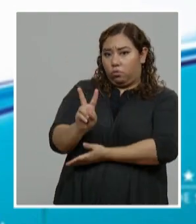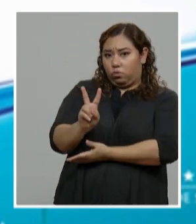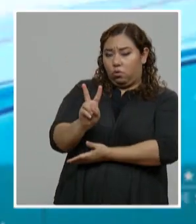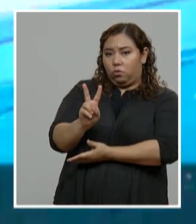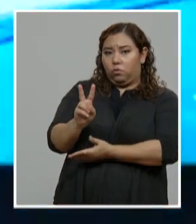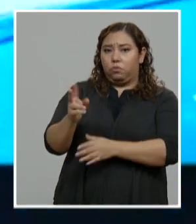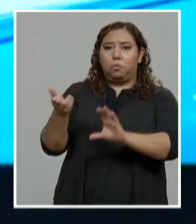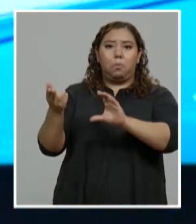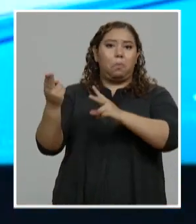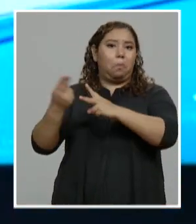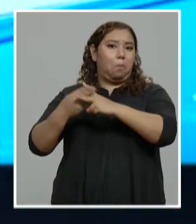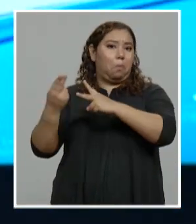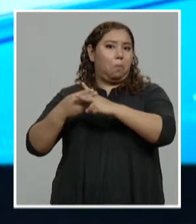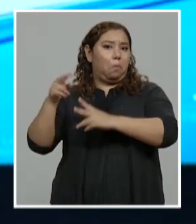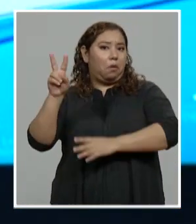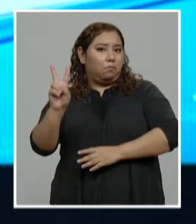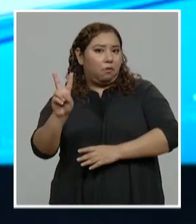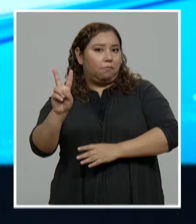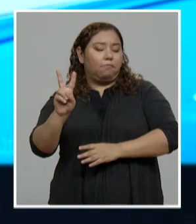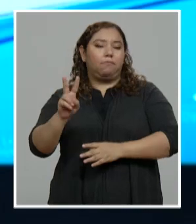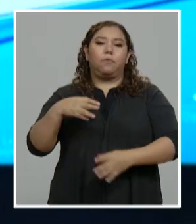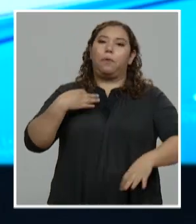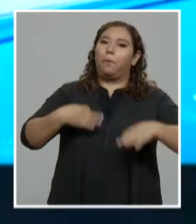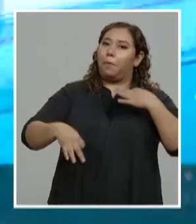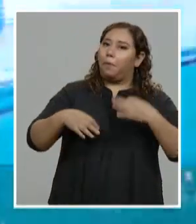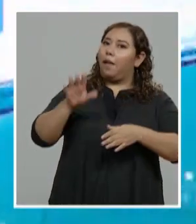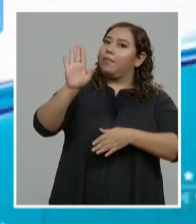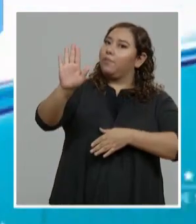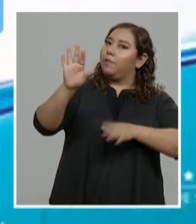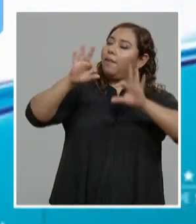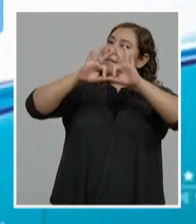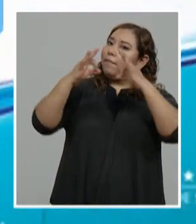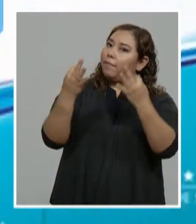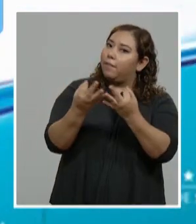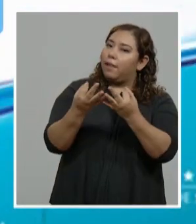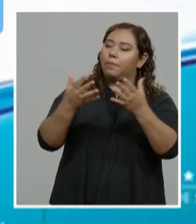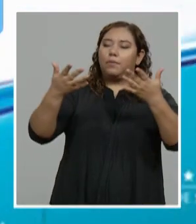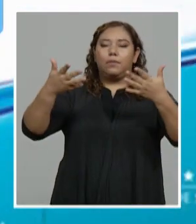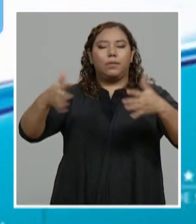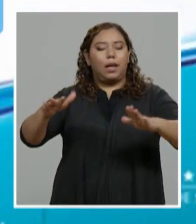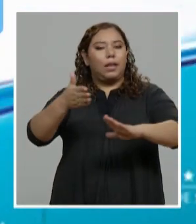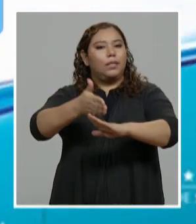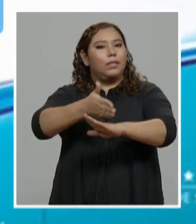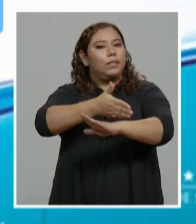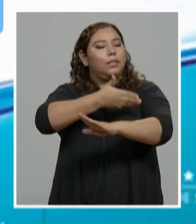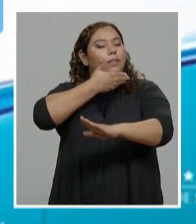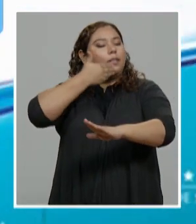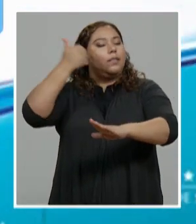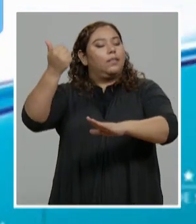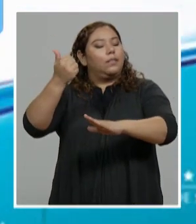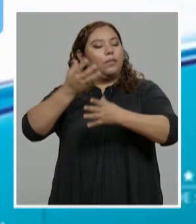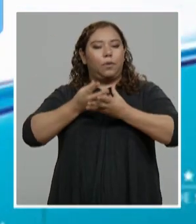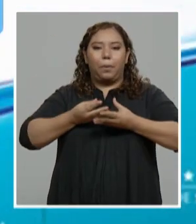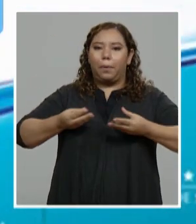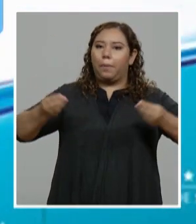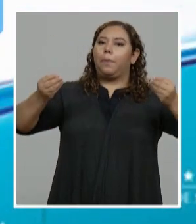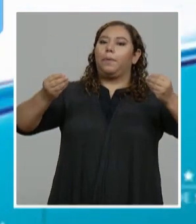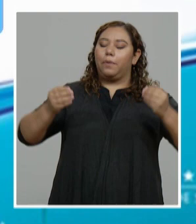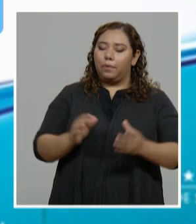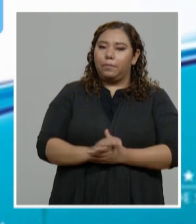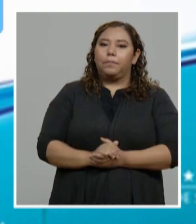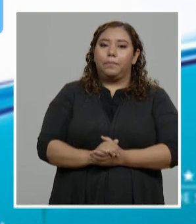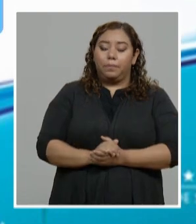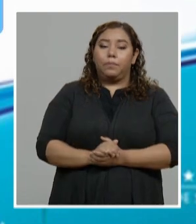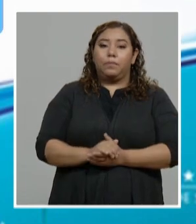dos en Olancho. Es una alegría para esa familia que ya tienen a sus familiares recuperados. Pero también tenemos aún